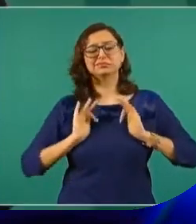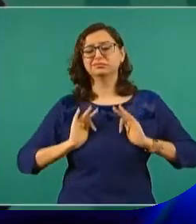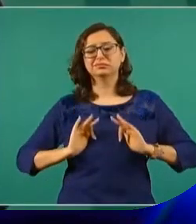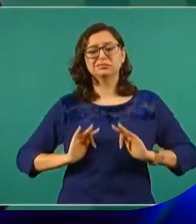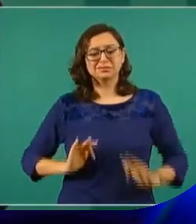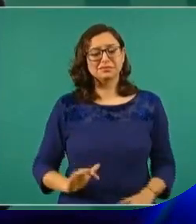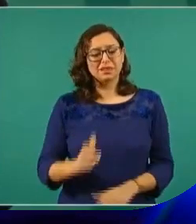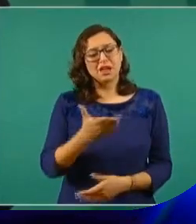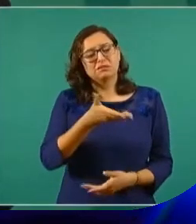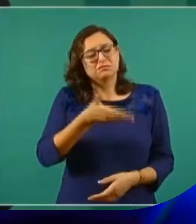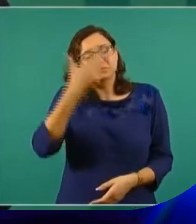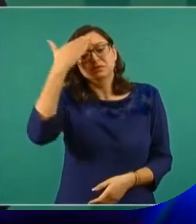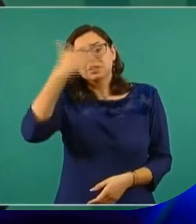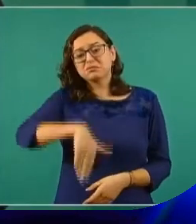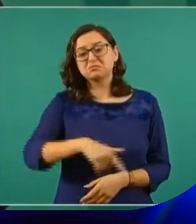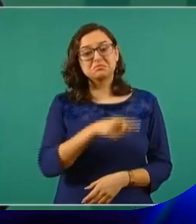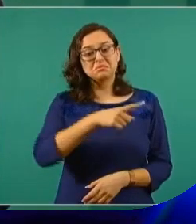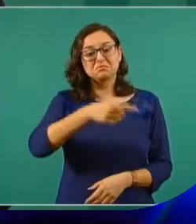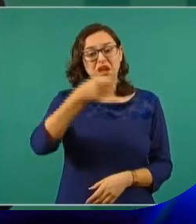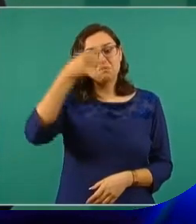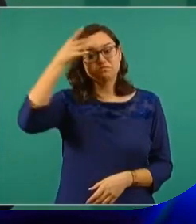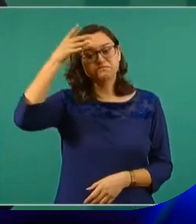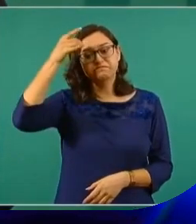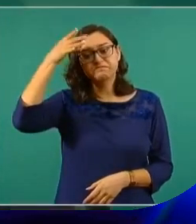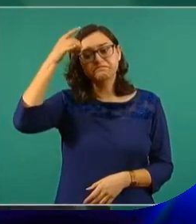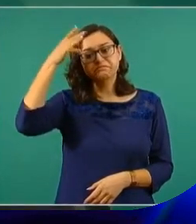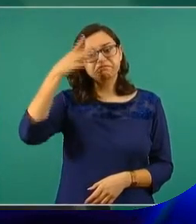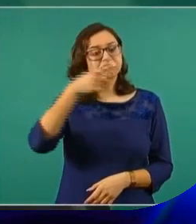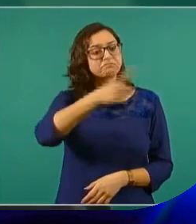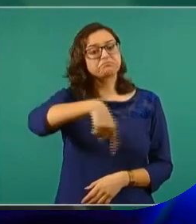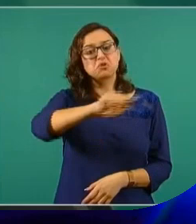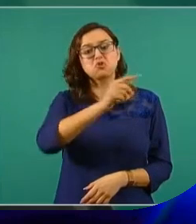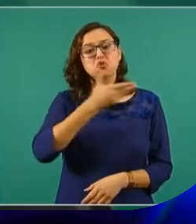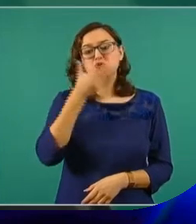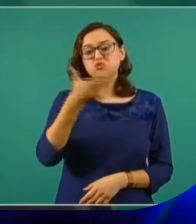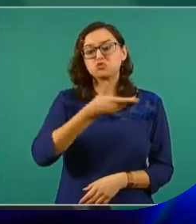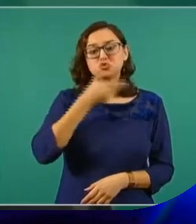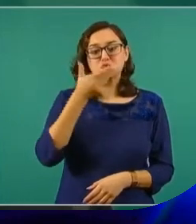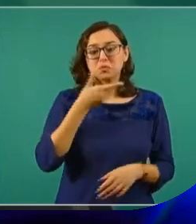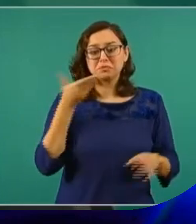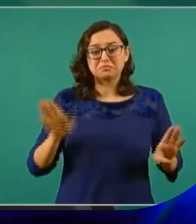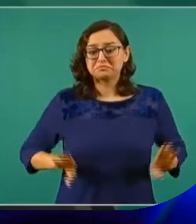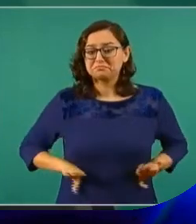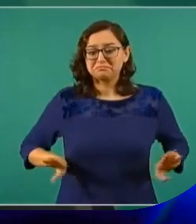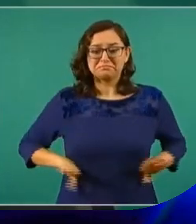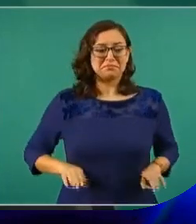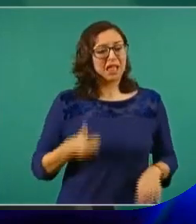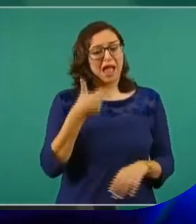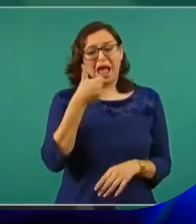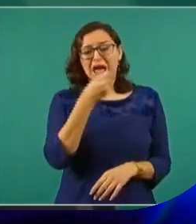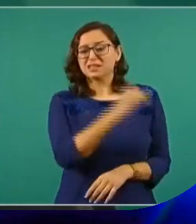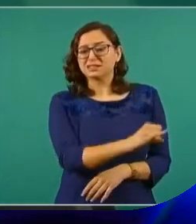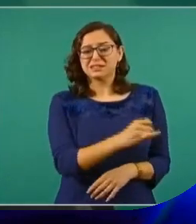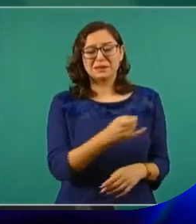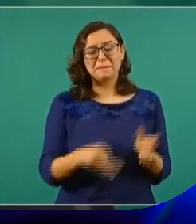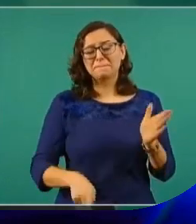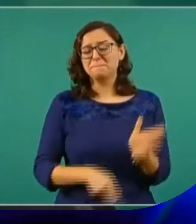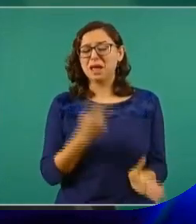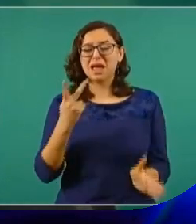es la actitud, la reacción